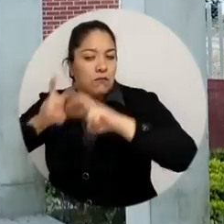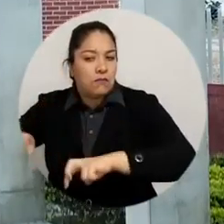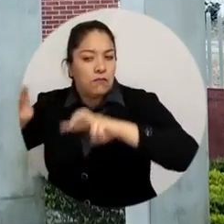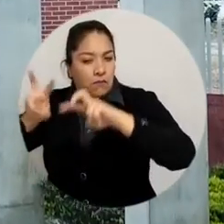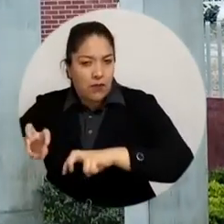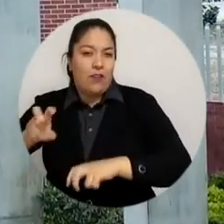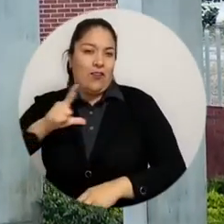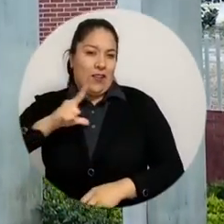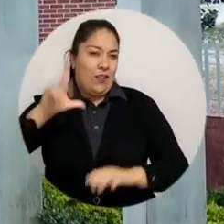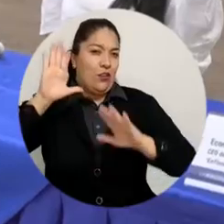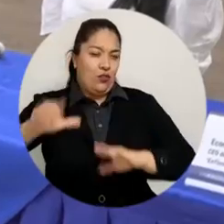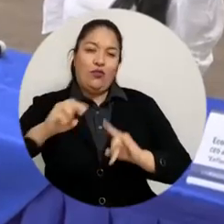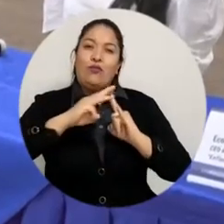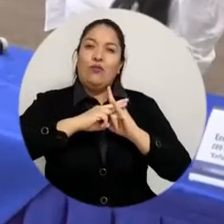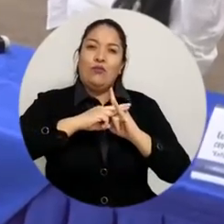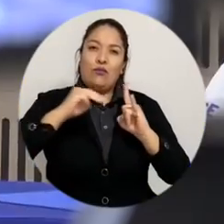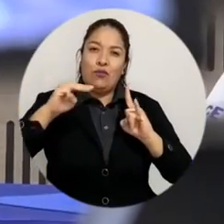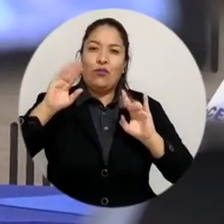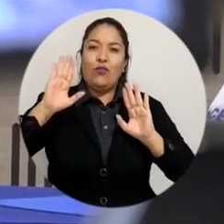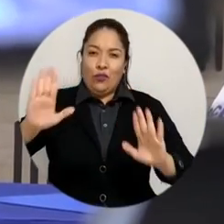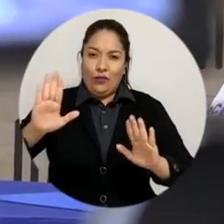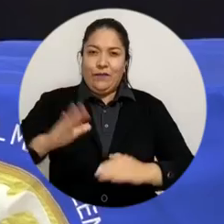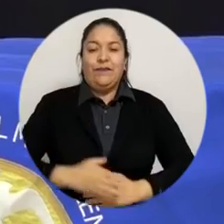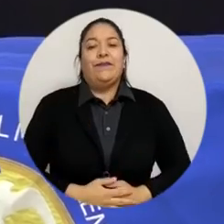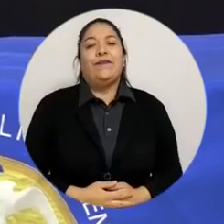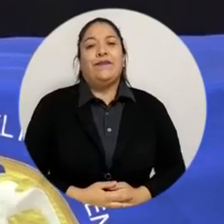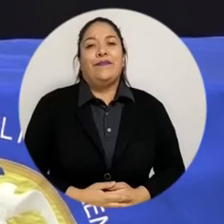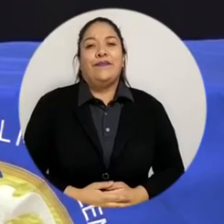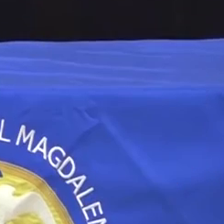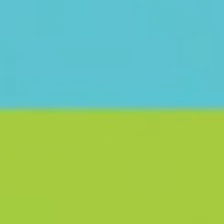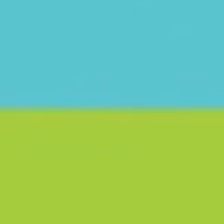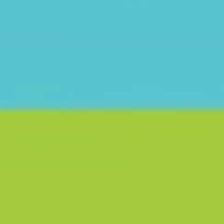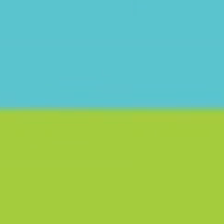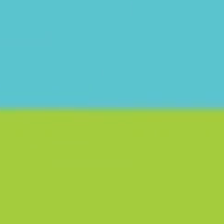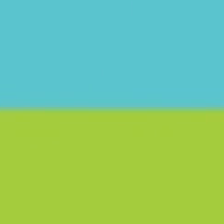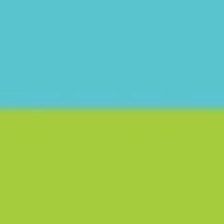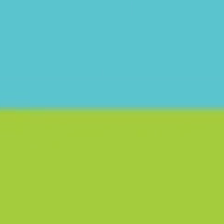liderarán desde el Grupo GASE de la Universidad del Magdalena.